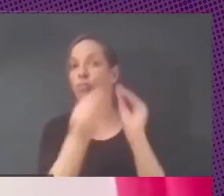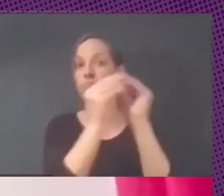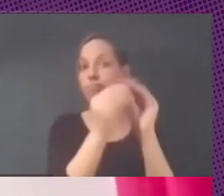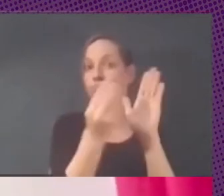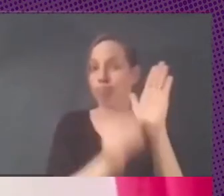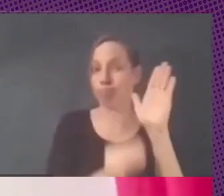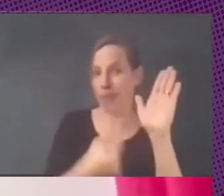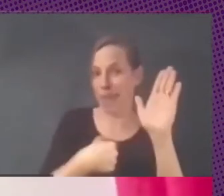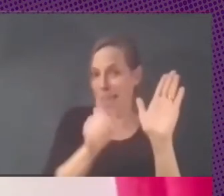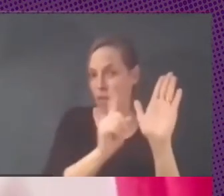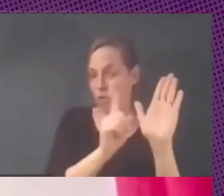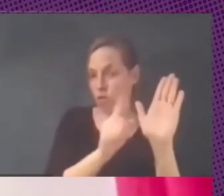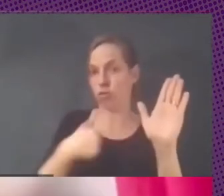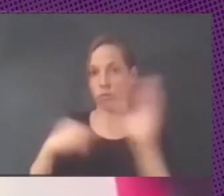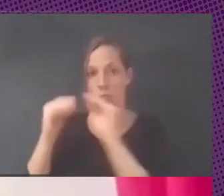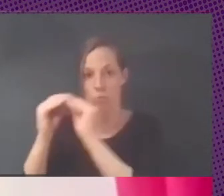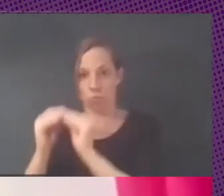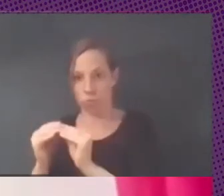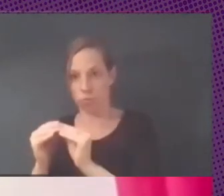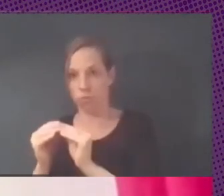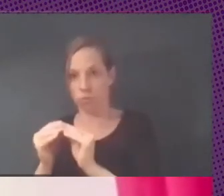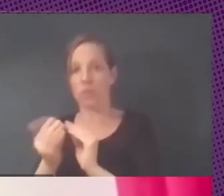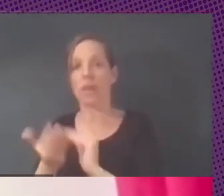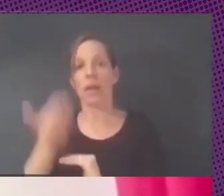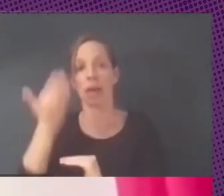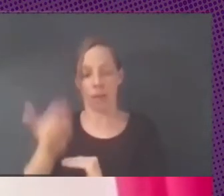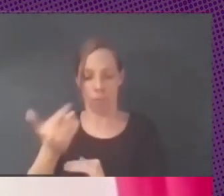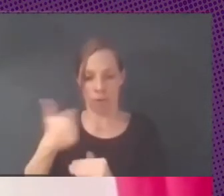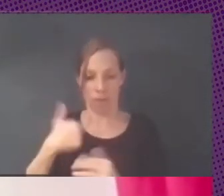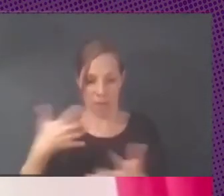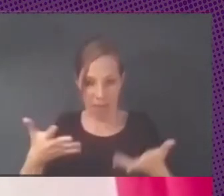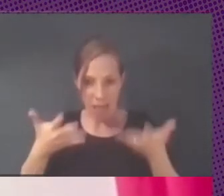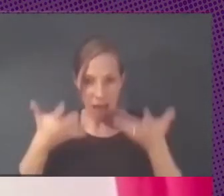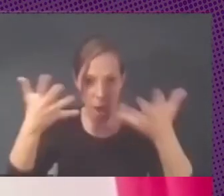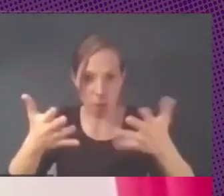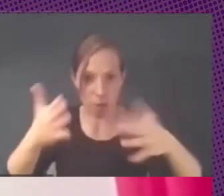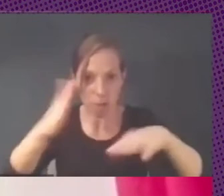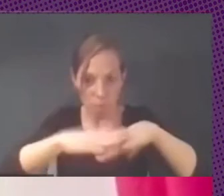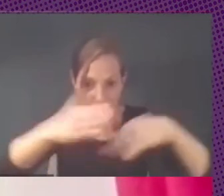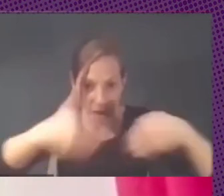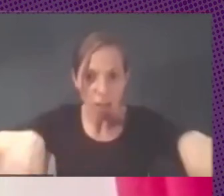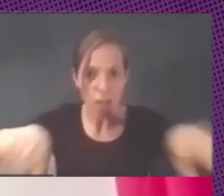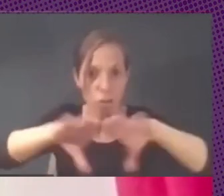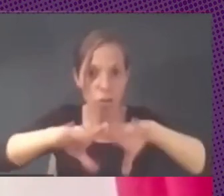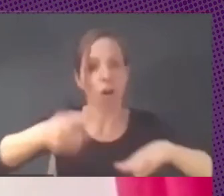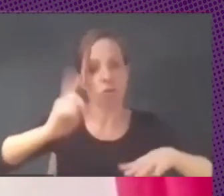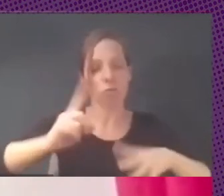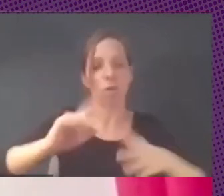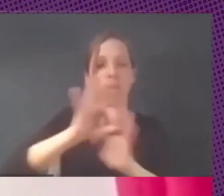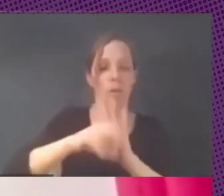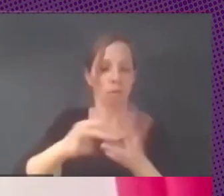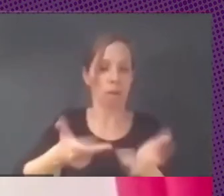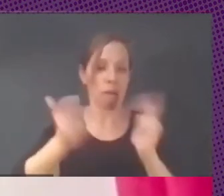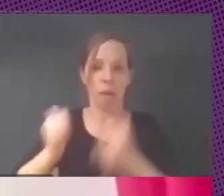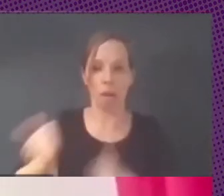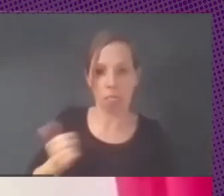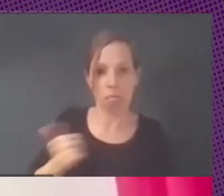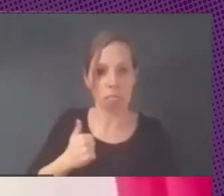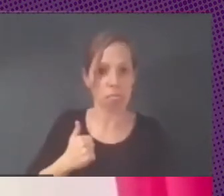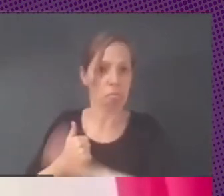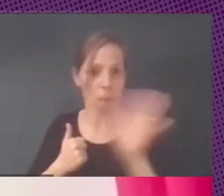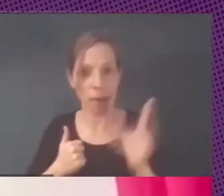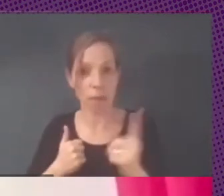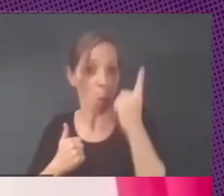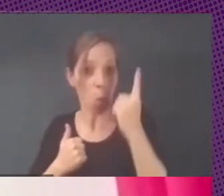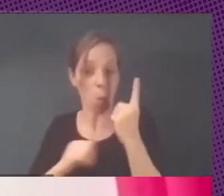una de las cuestiones que es importante el aporte a la comunidad y no solo beneficiarse de la comunidad de software libre una persona